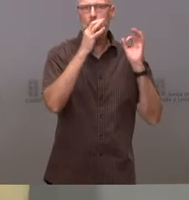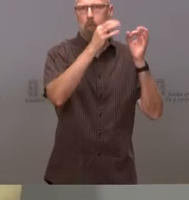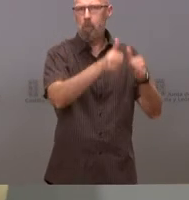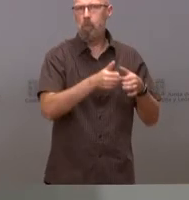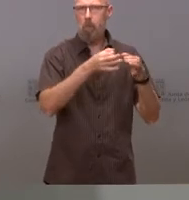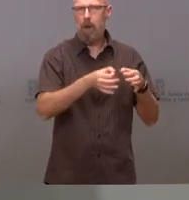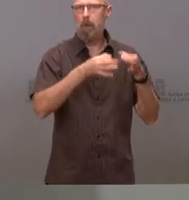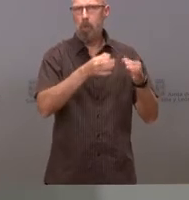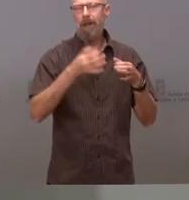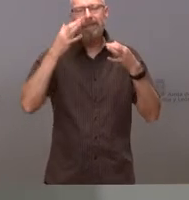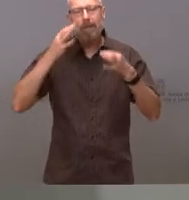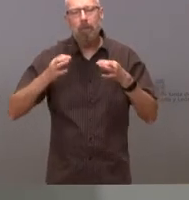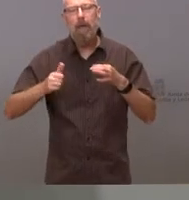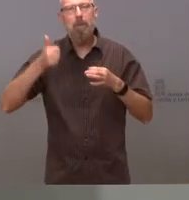seguro